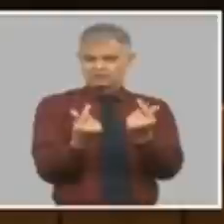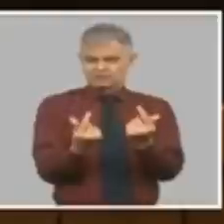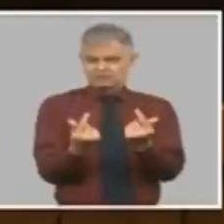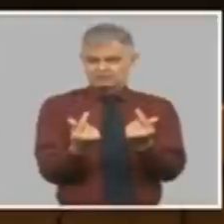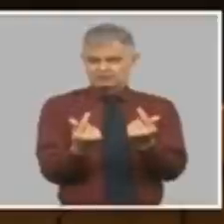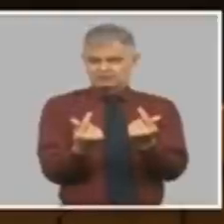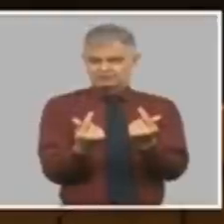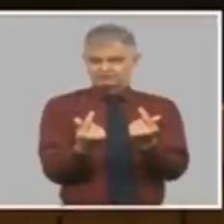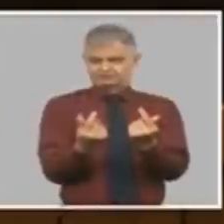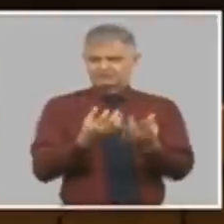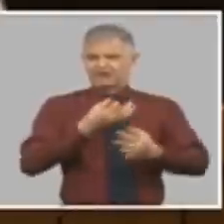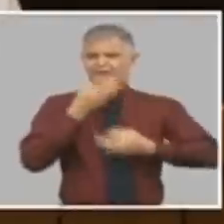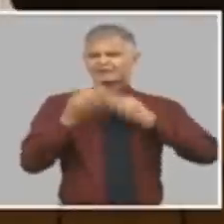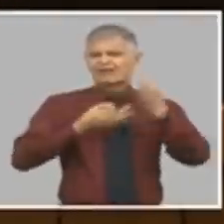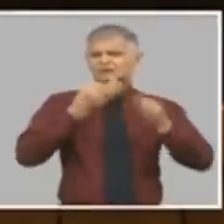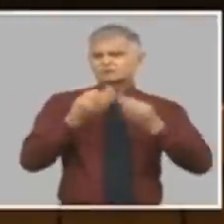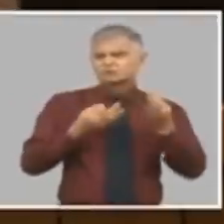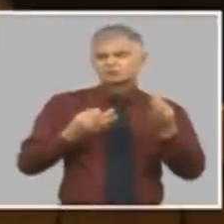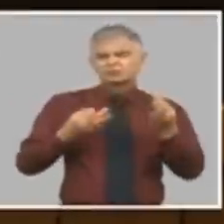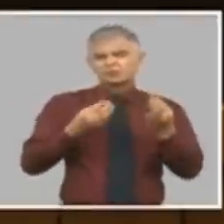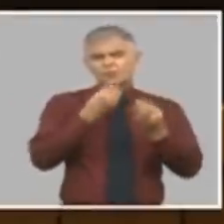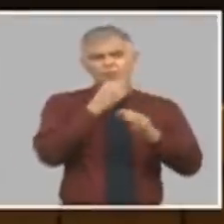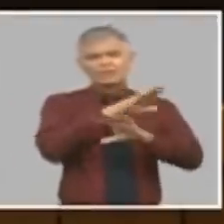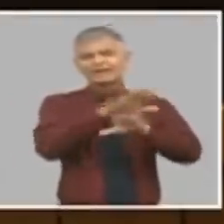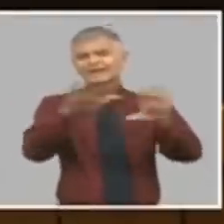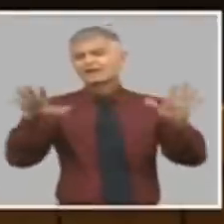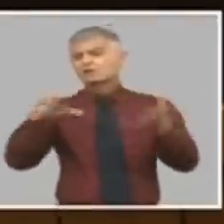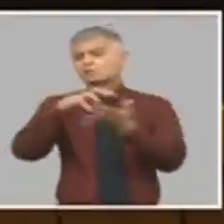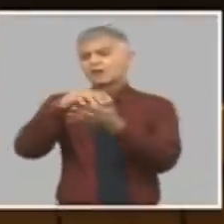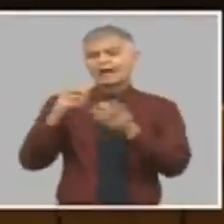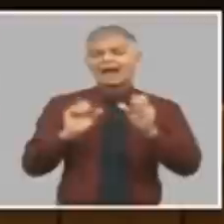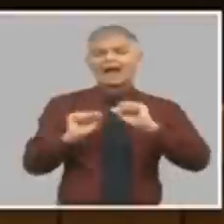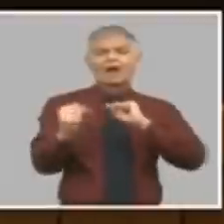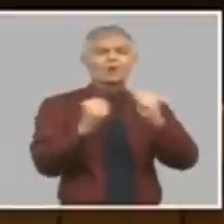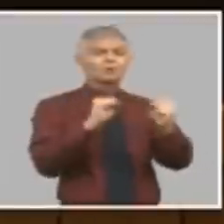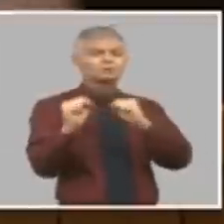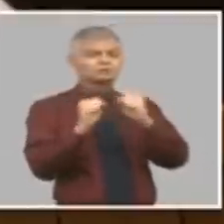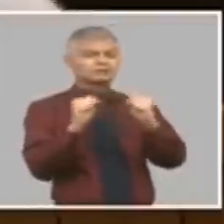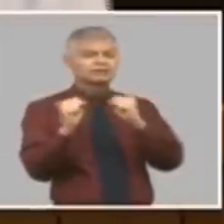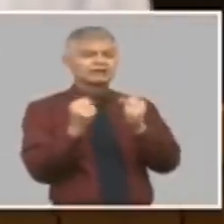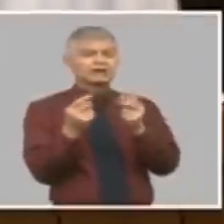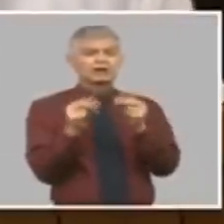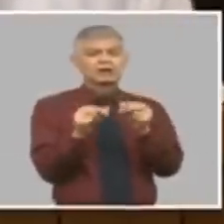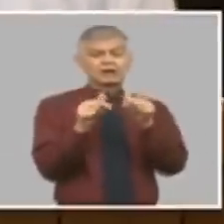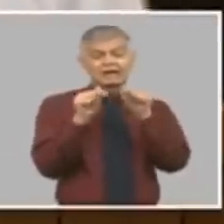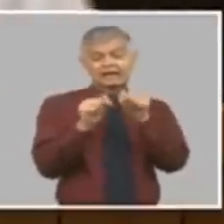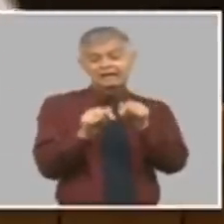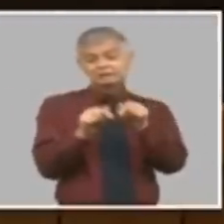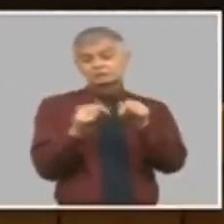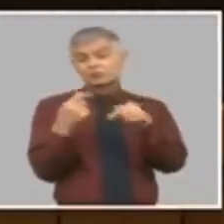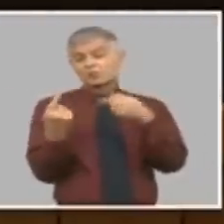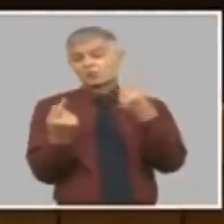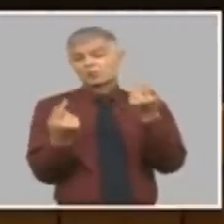explicación donde quiera que se produzca un ajuste en cualquier actor económico yo voy a decir este es un ajuste.